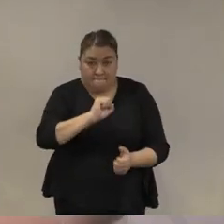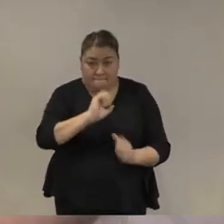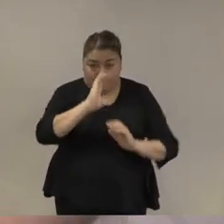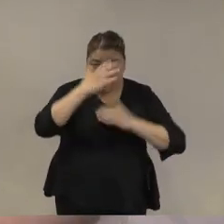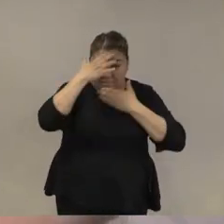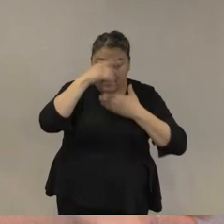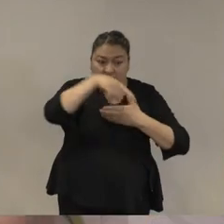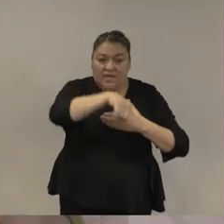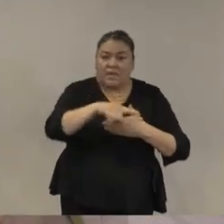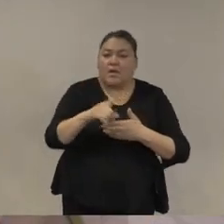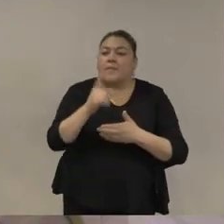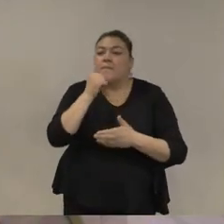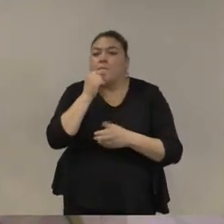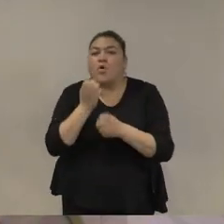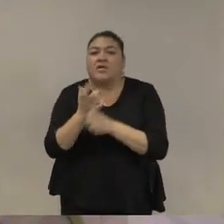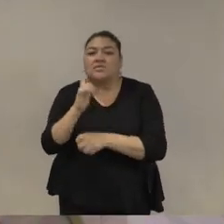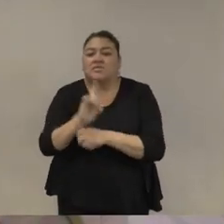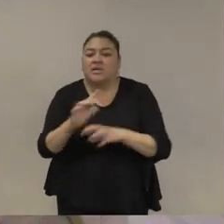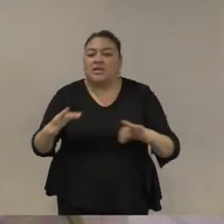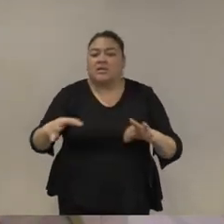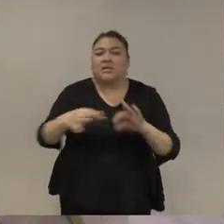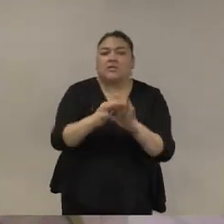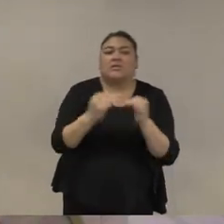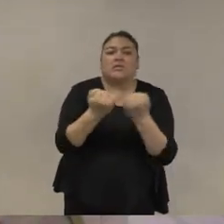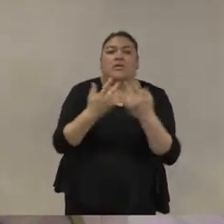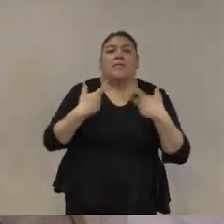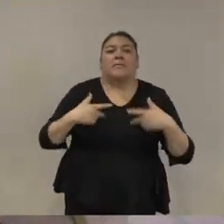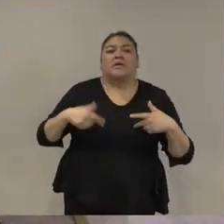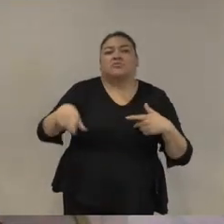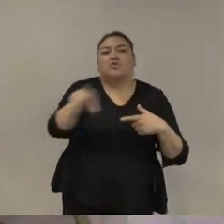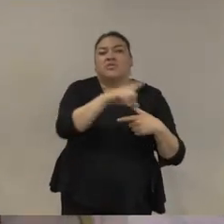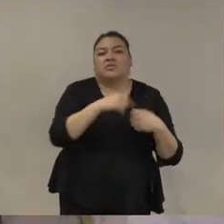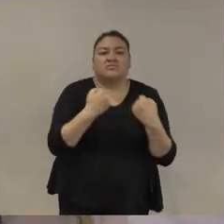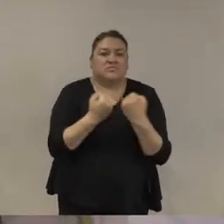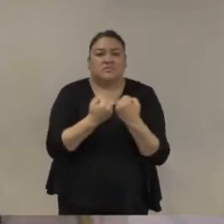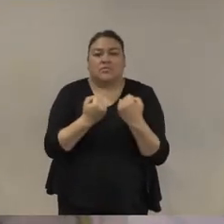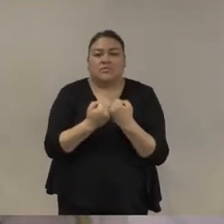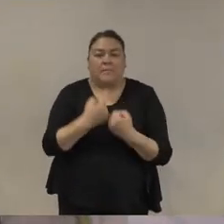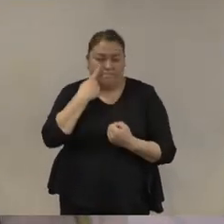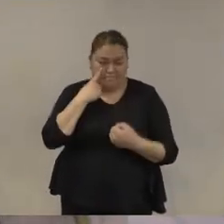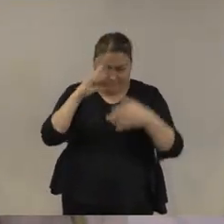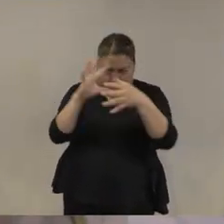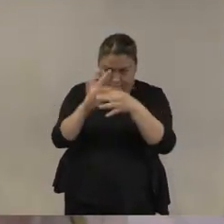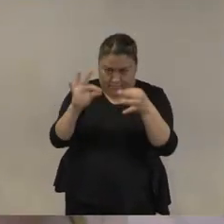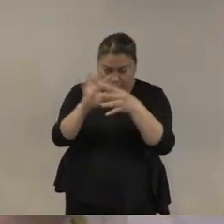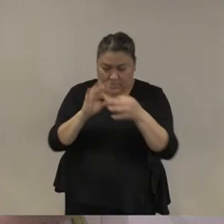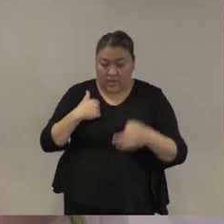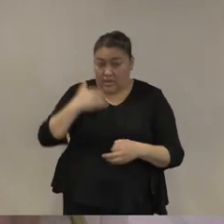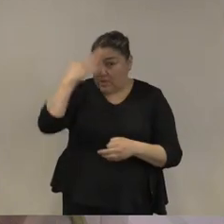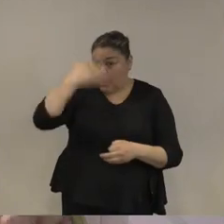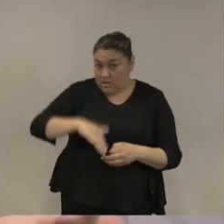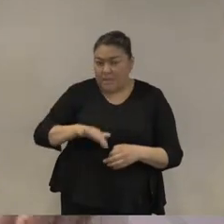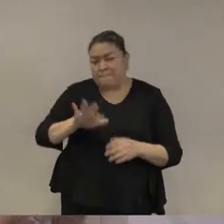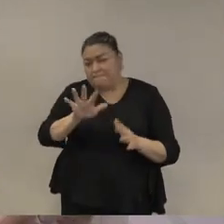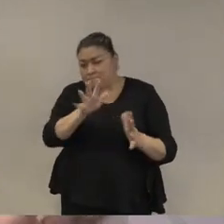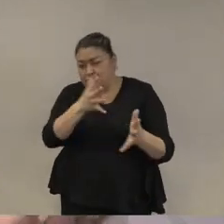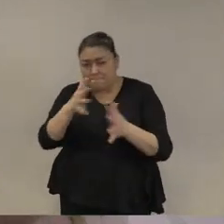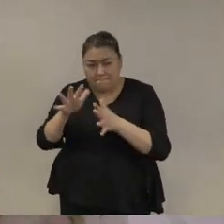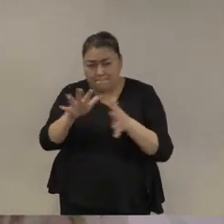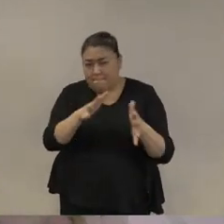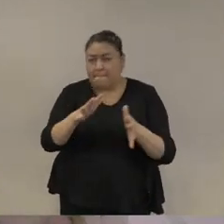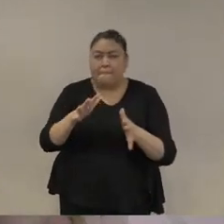estatales como con la sociedad entonces en términos de las fuerzas estatales más de cuatro mil policías